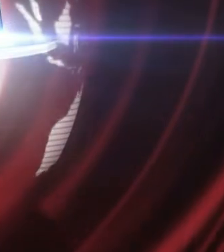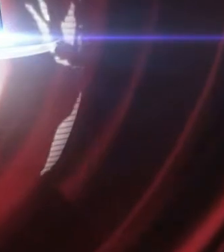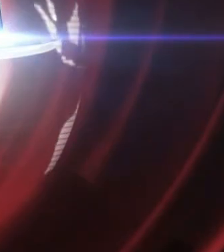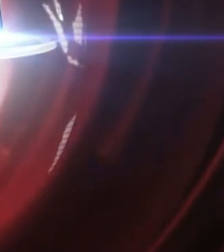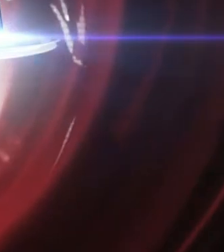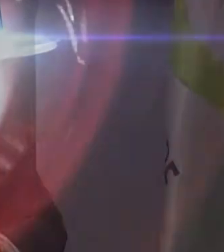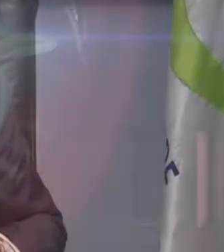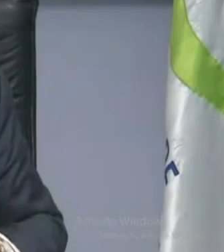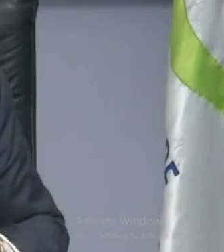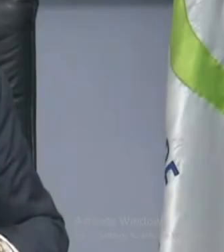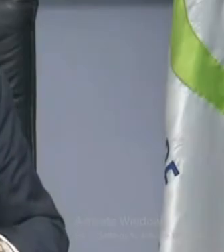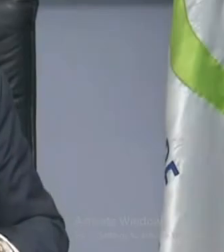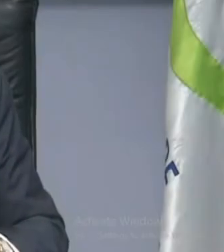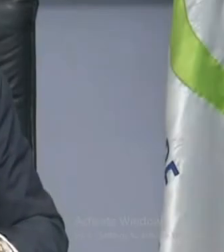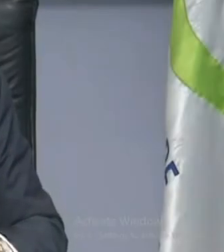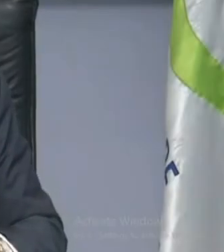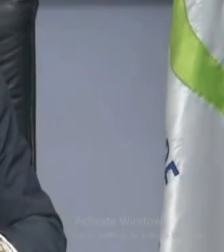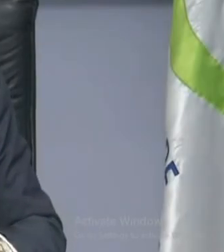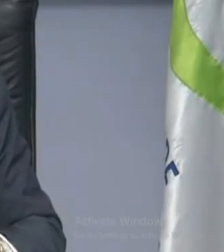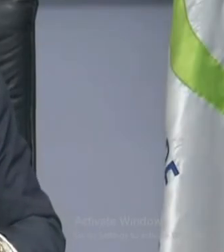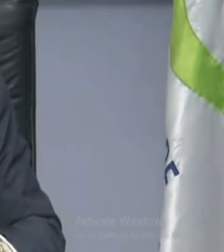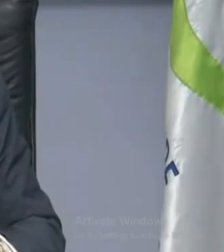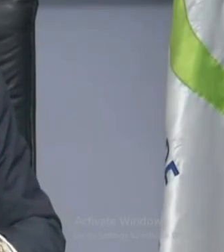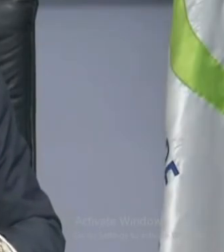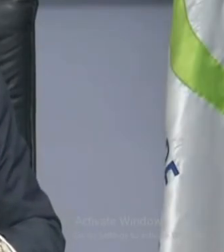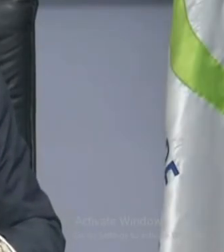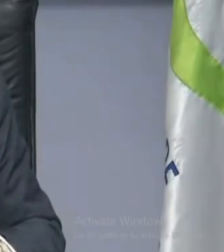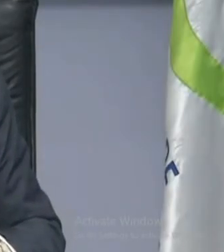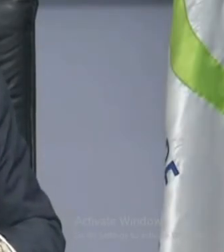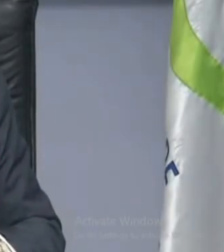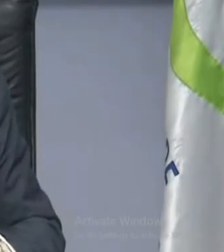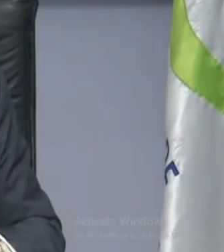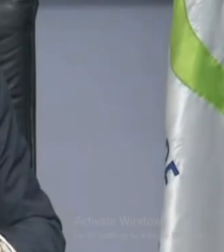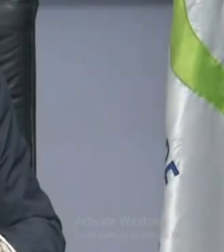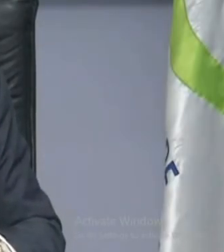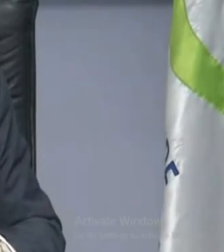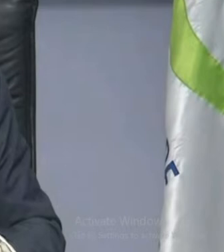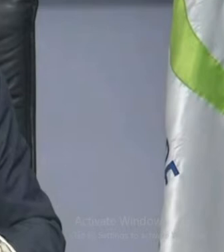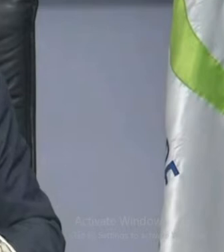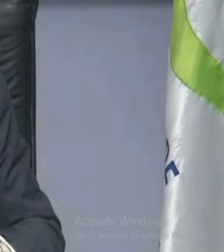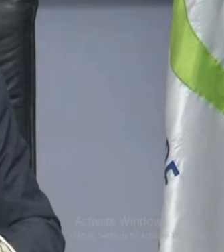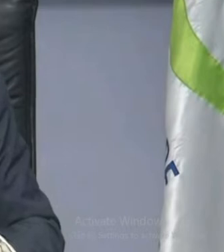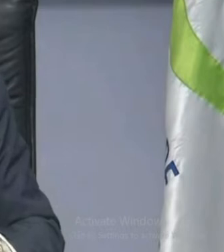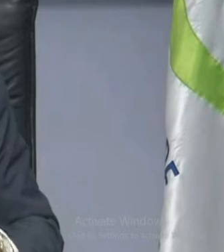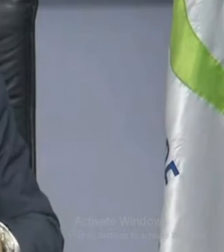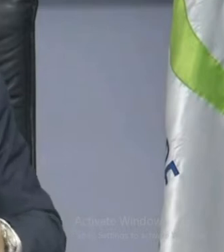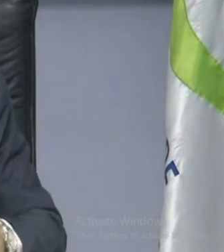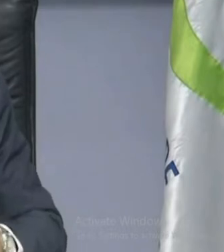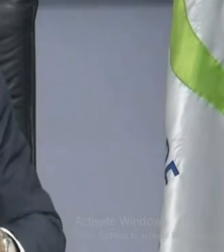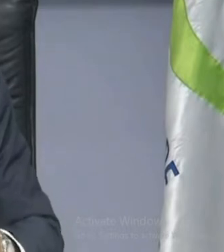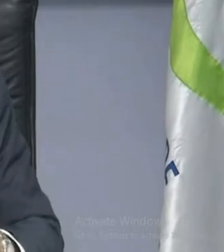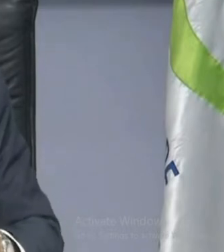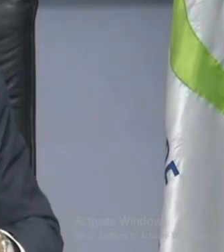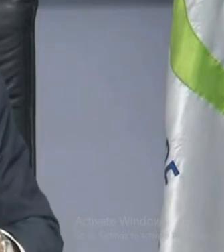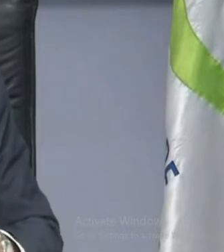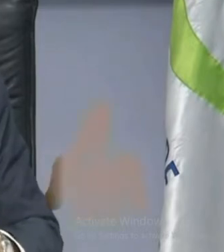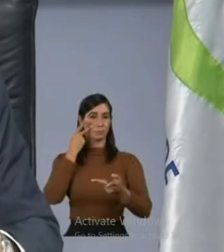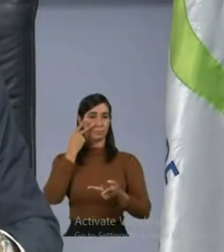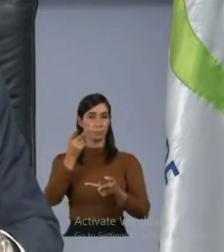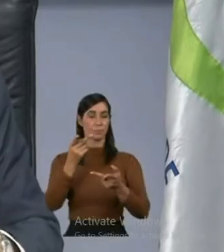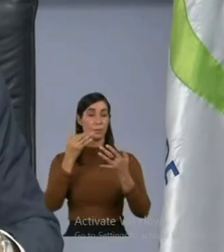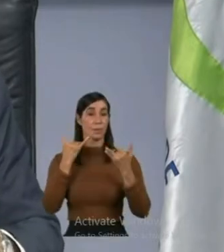Buenos días a todos y a todas. Gracias por la compañía en este